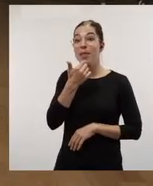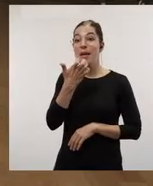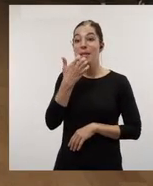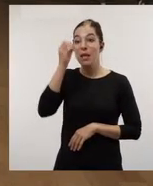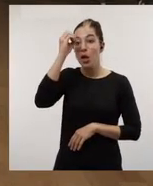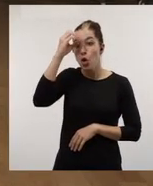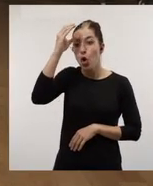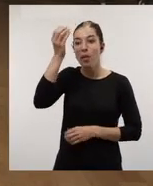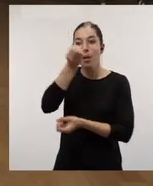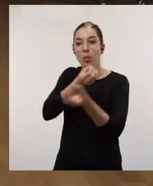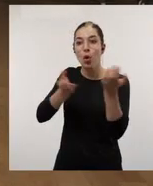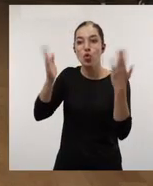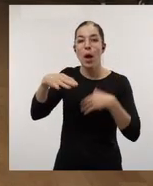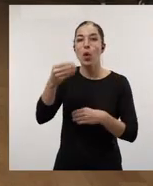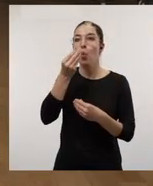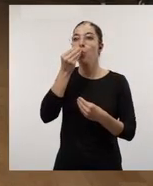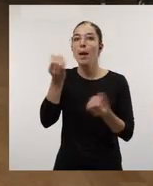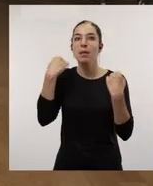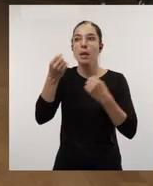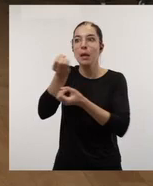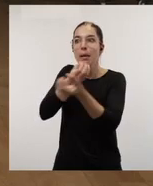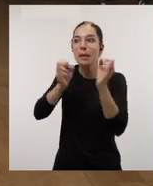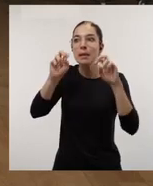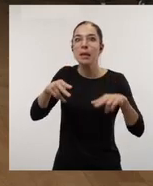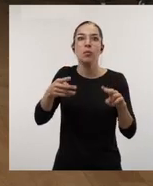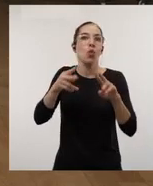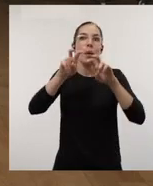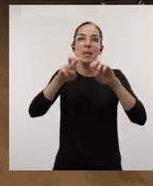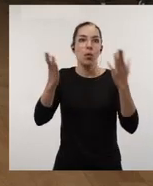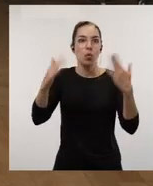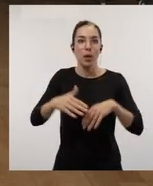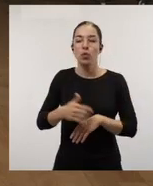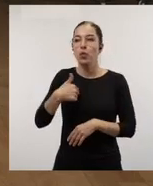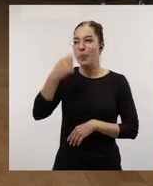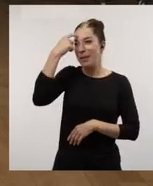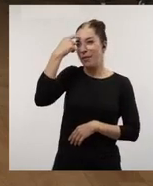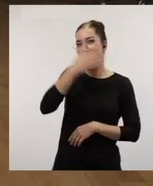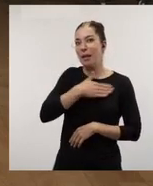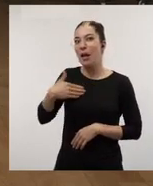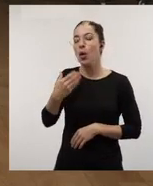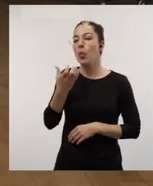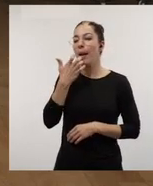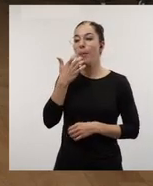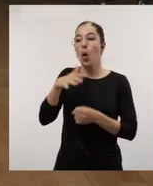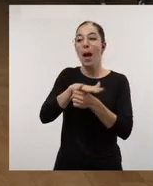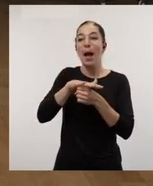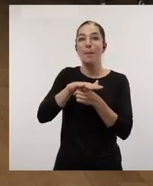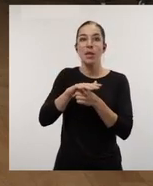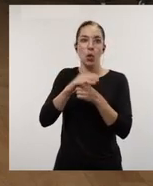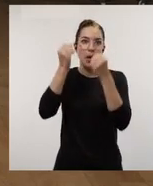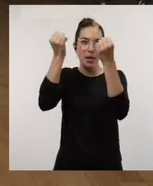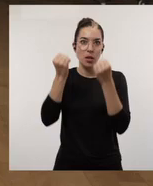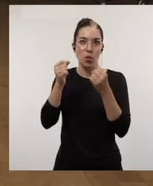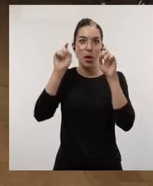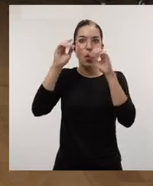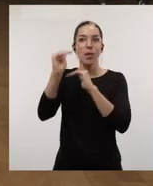sin intercambio de conocimientos, sin intercambio de buenas prácticas, no hay investigación. Y a lo que me gustaría saber, Visitación, es esto, en el ámbito de las instituciones de